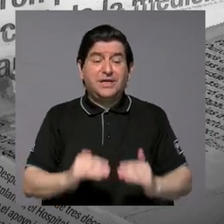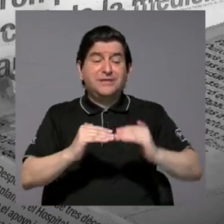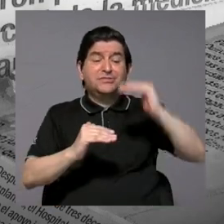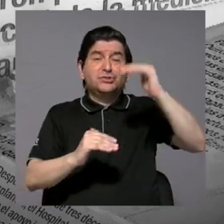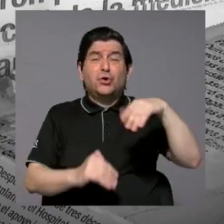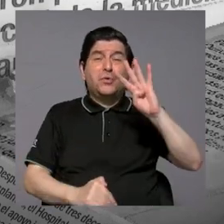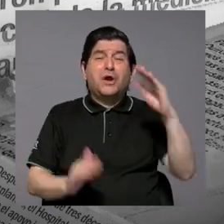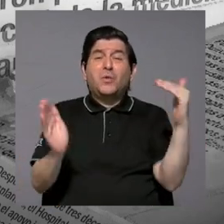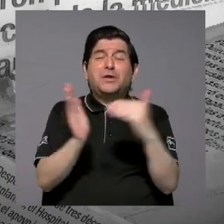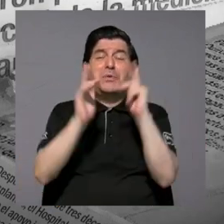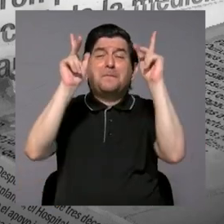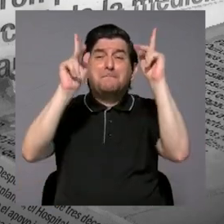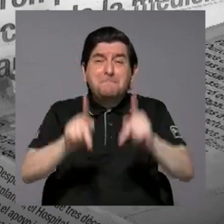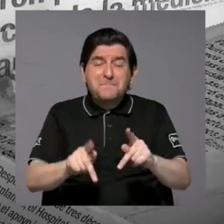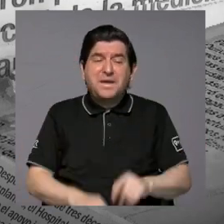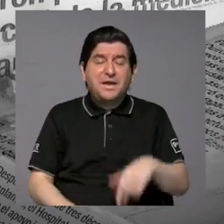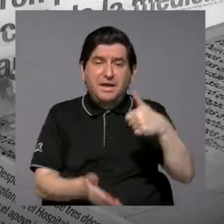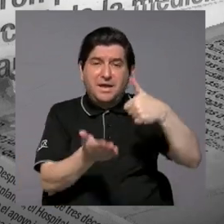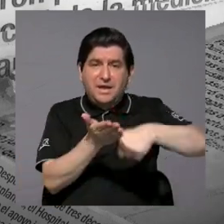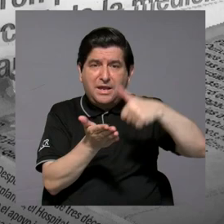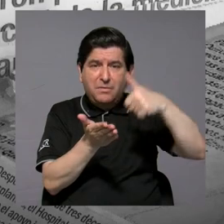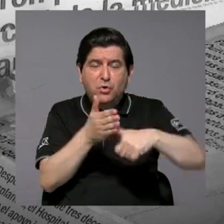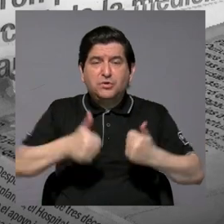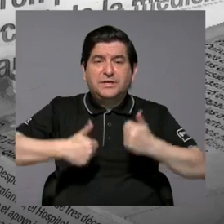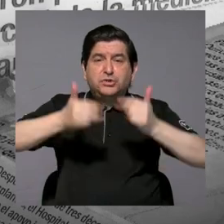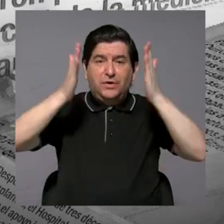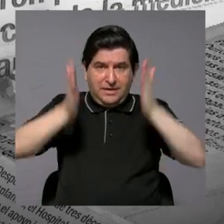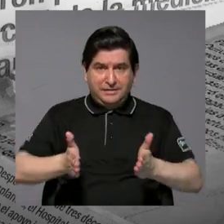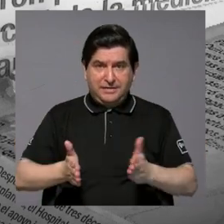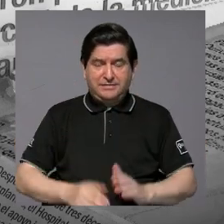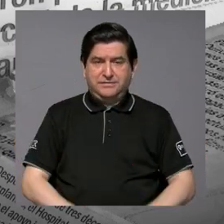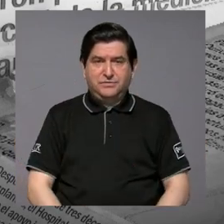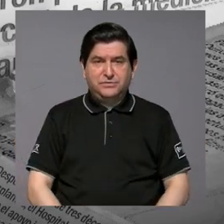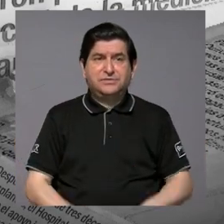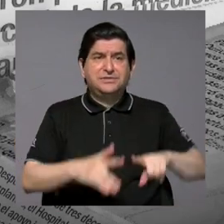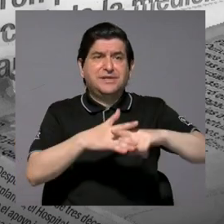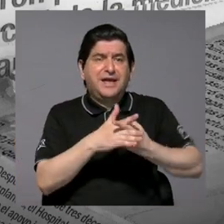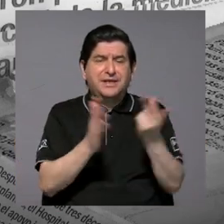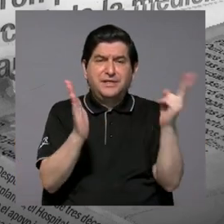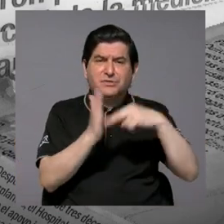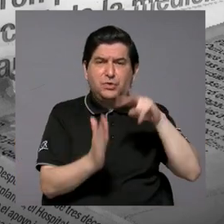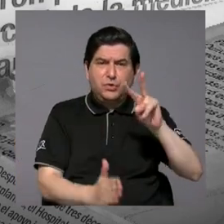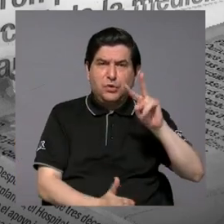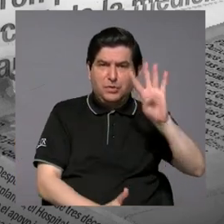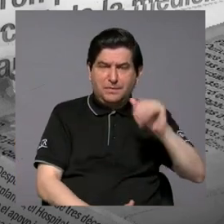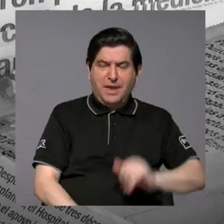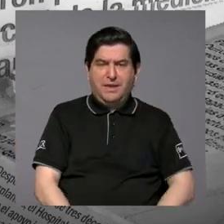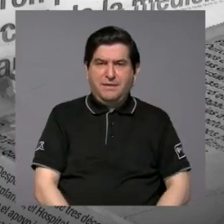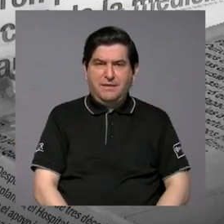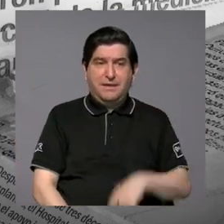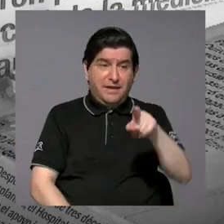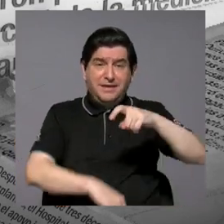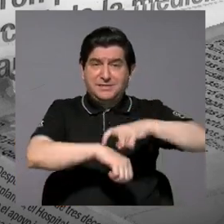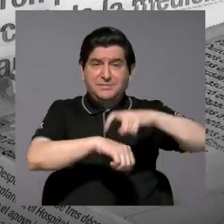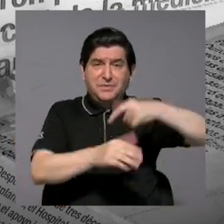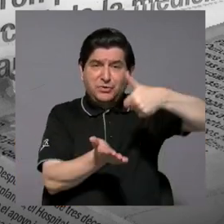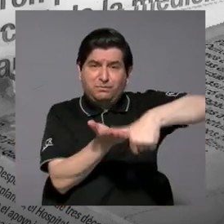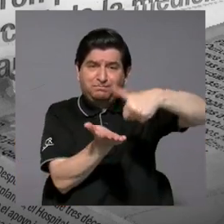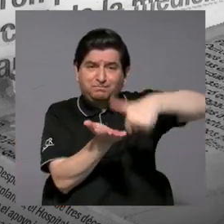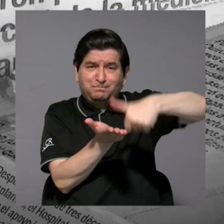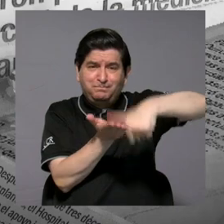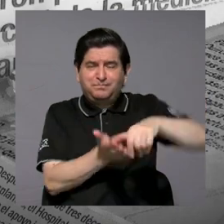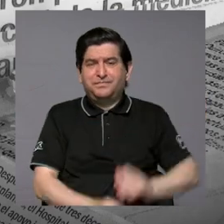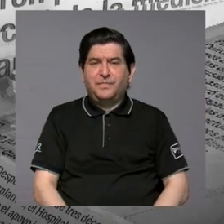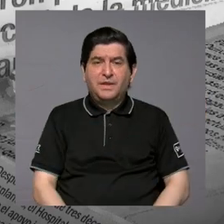de 4 mil personas las que se van a elegir, próximamente, a inicios del 2024, estarán esas elecciones,